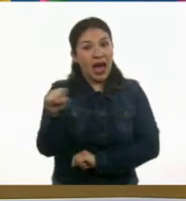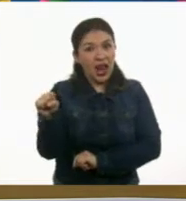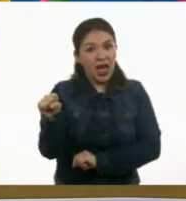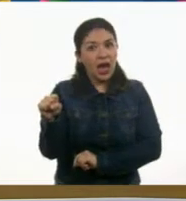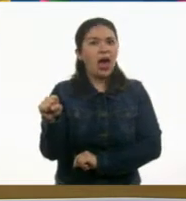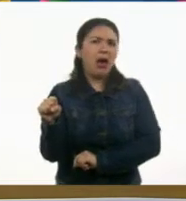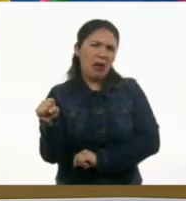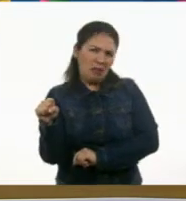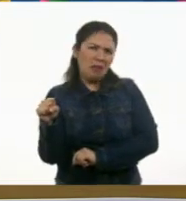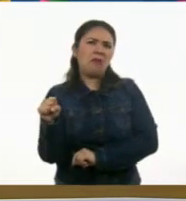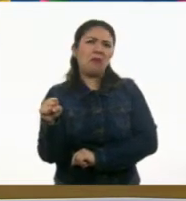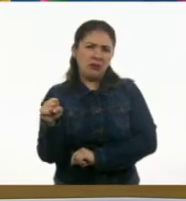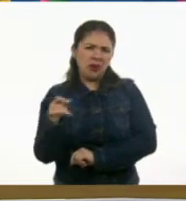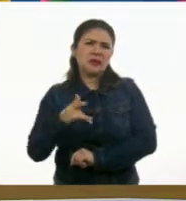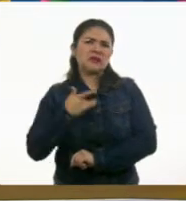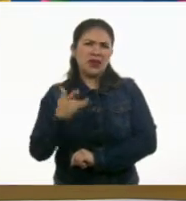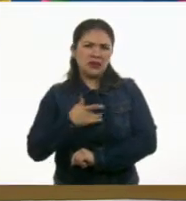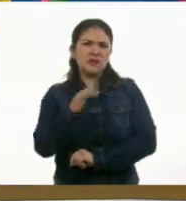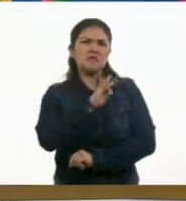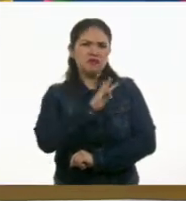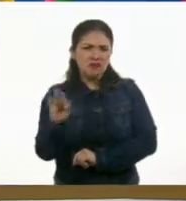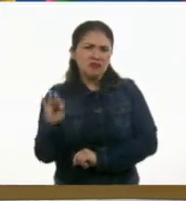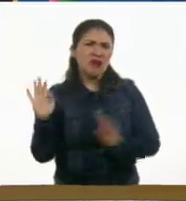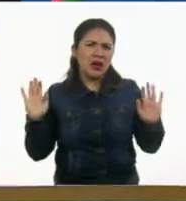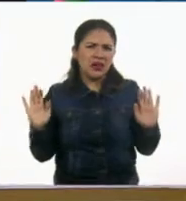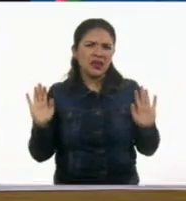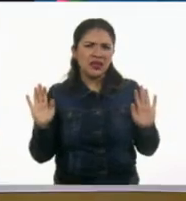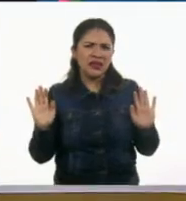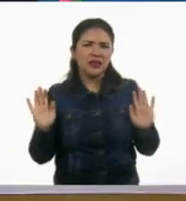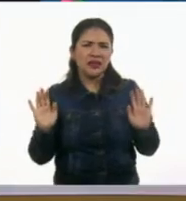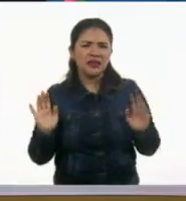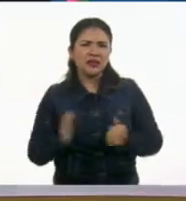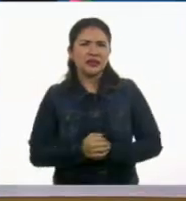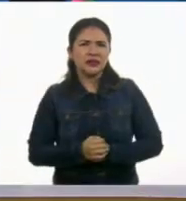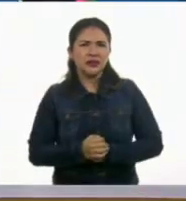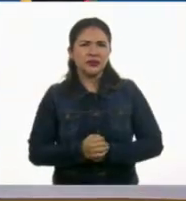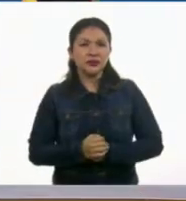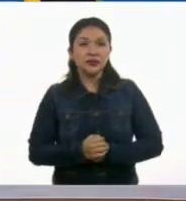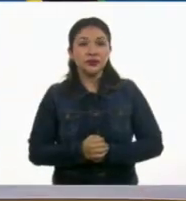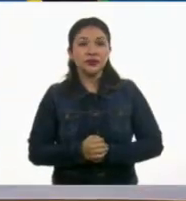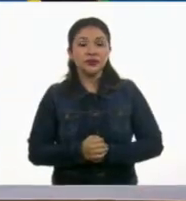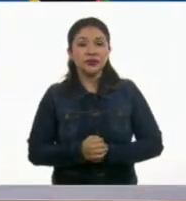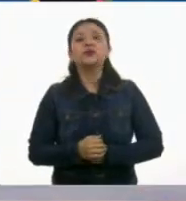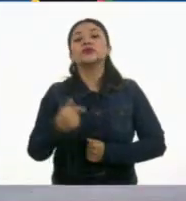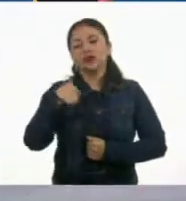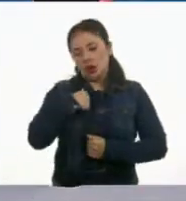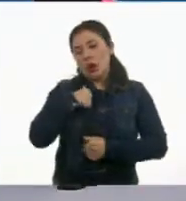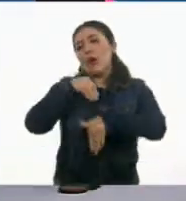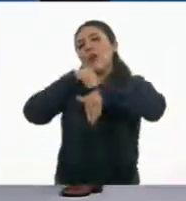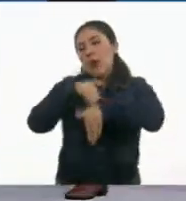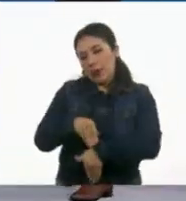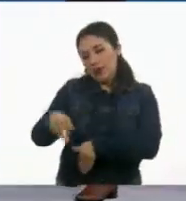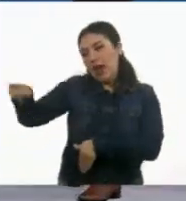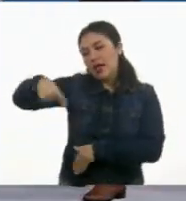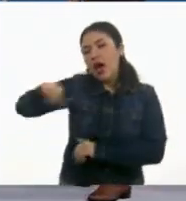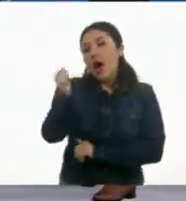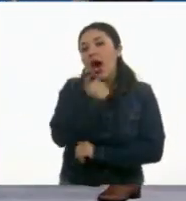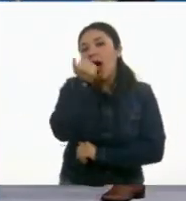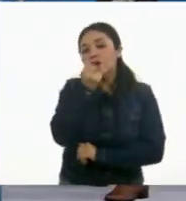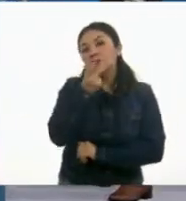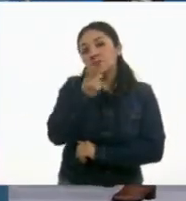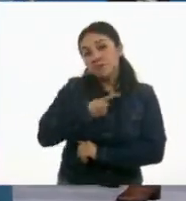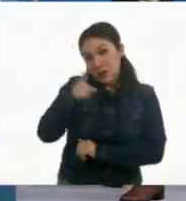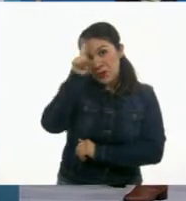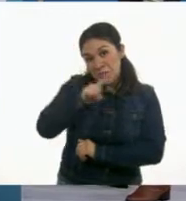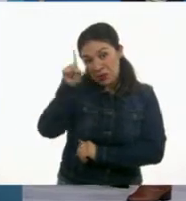Esa queda mejor. Ajá. A ver, vamos a ponerla, a ver. Que no digan que no hago caso a mis alumnos. Ahí está. Sobre el